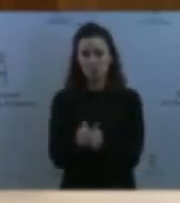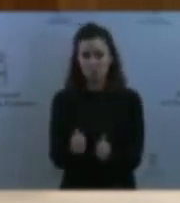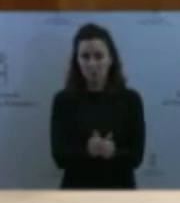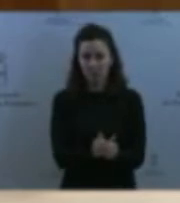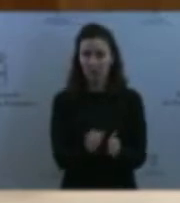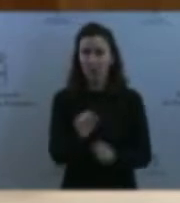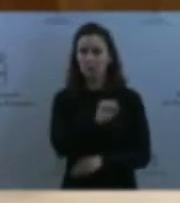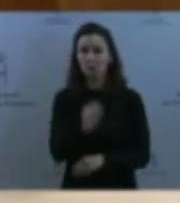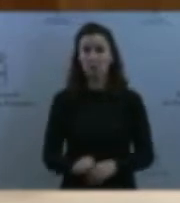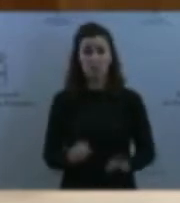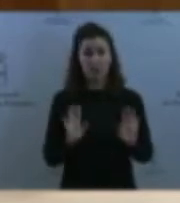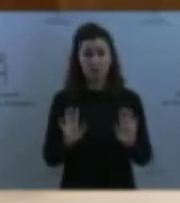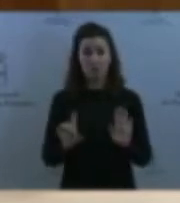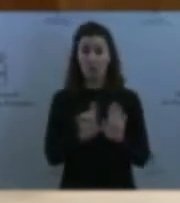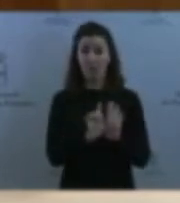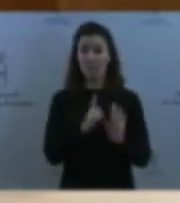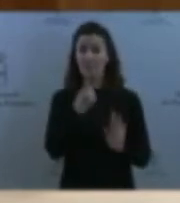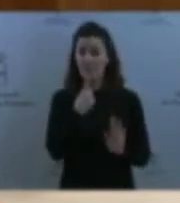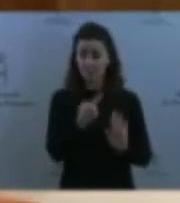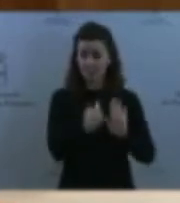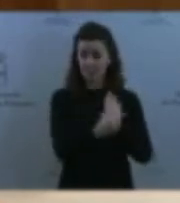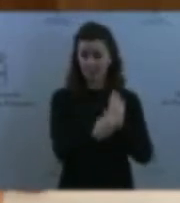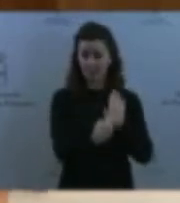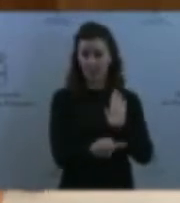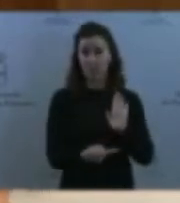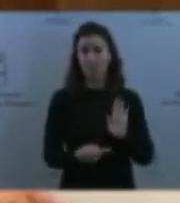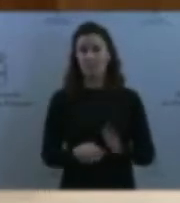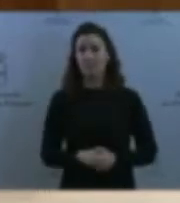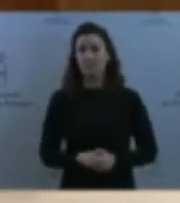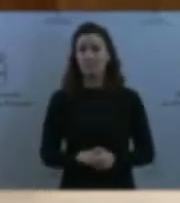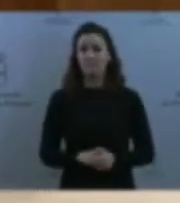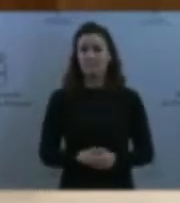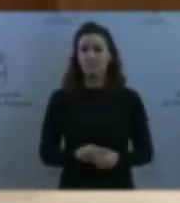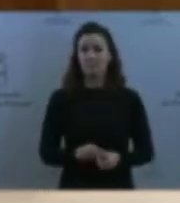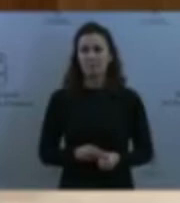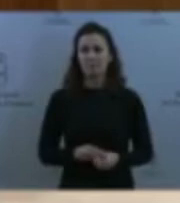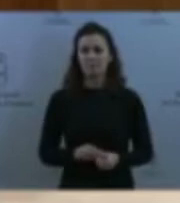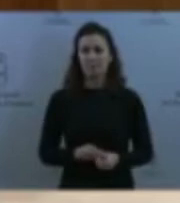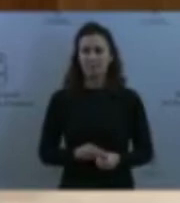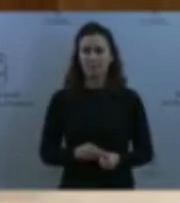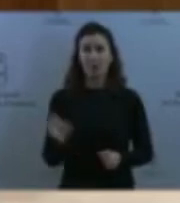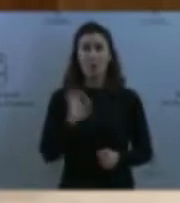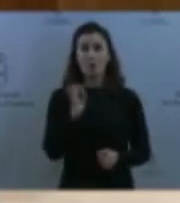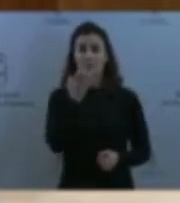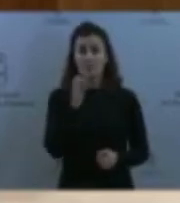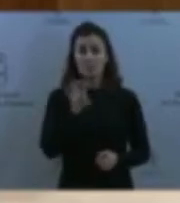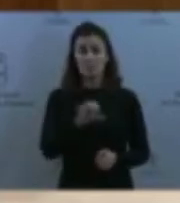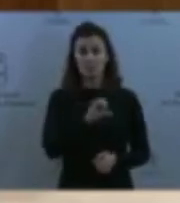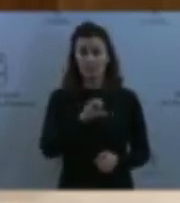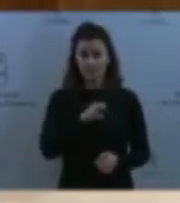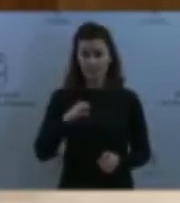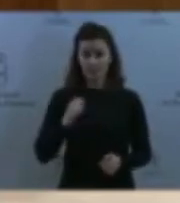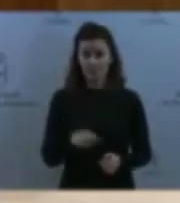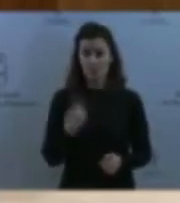nuestra comunidad autónoma o si en nuestra comunidad autónoma tenemos niños y niñas en el limbo